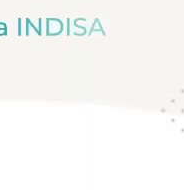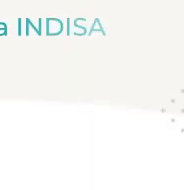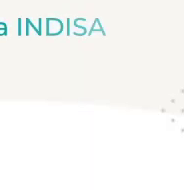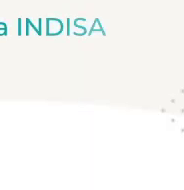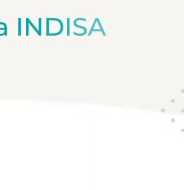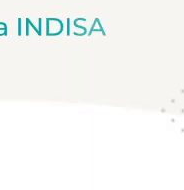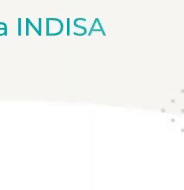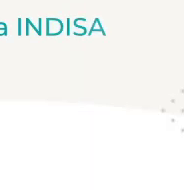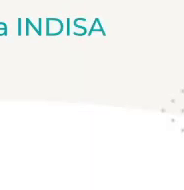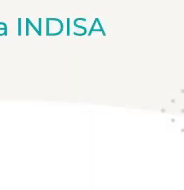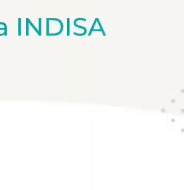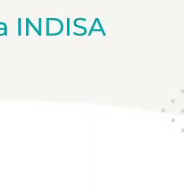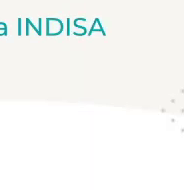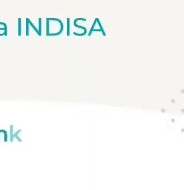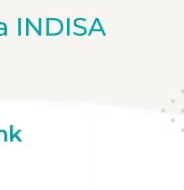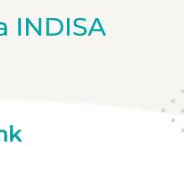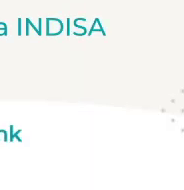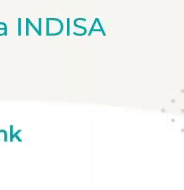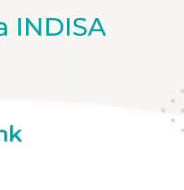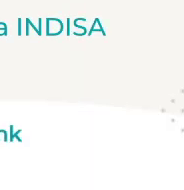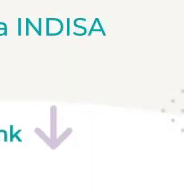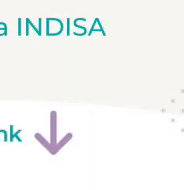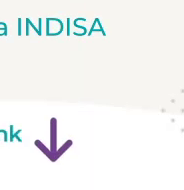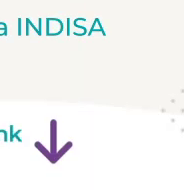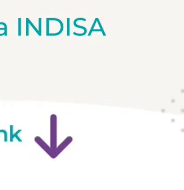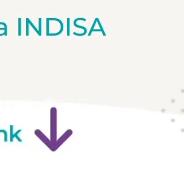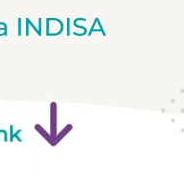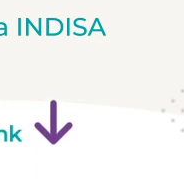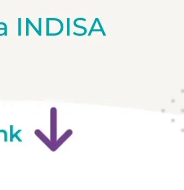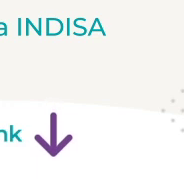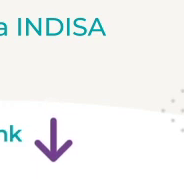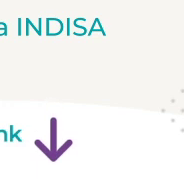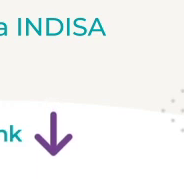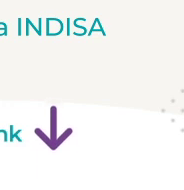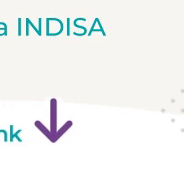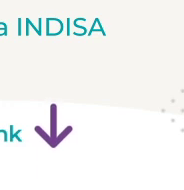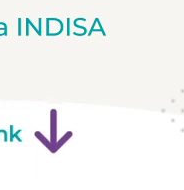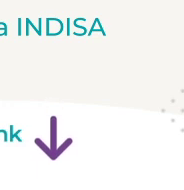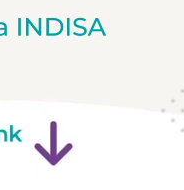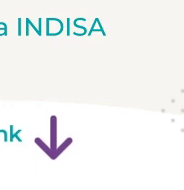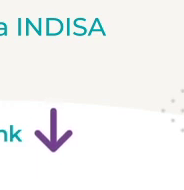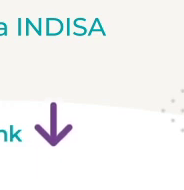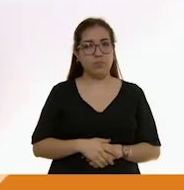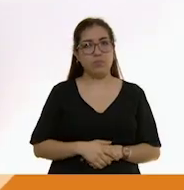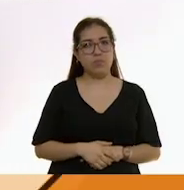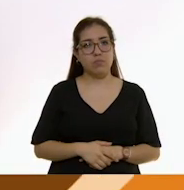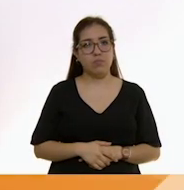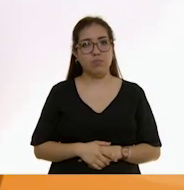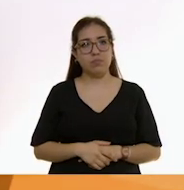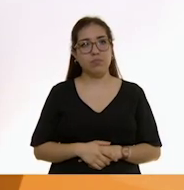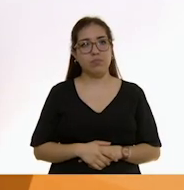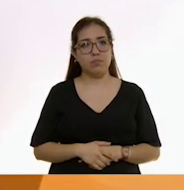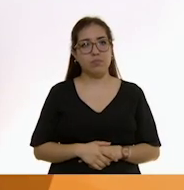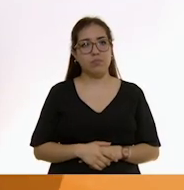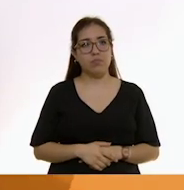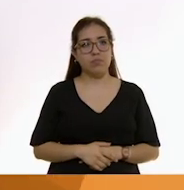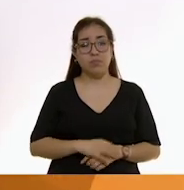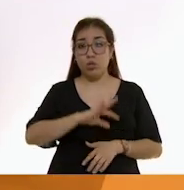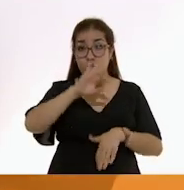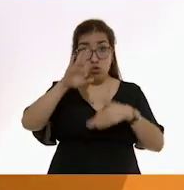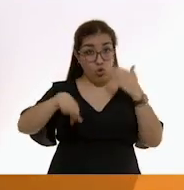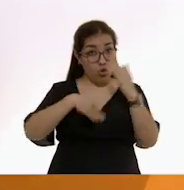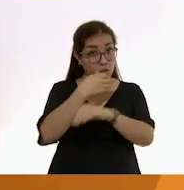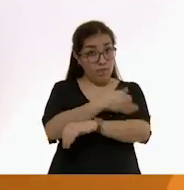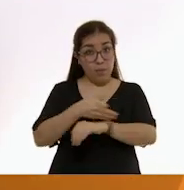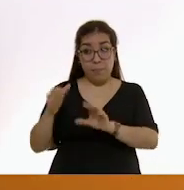Para ver este video encuentre el link aquí abajo en la descripción. Toda la familia debe y puede